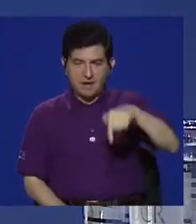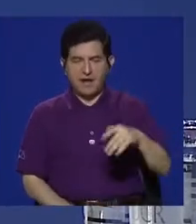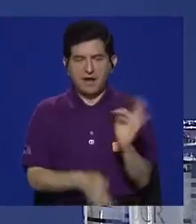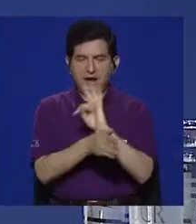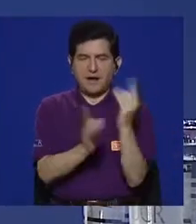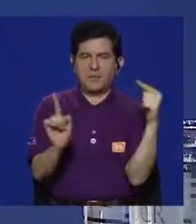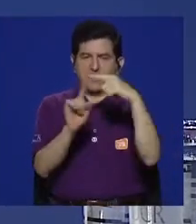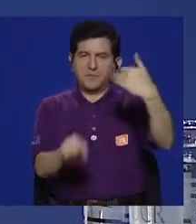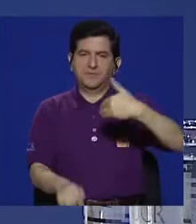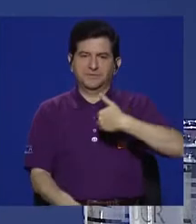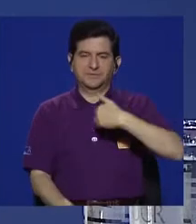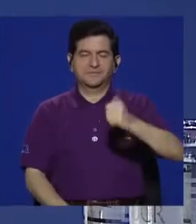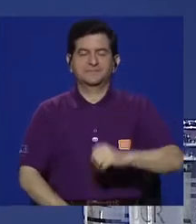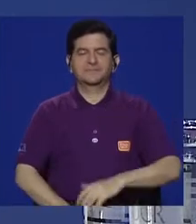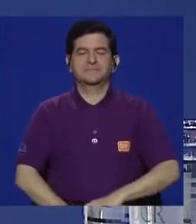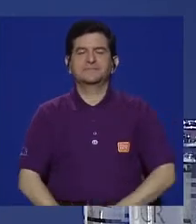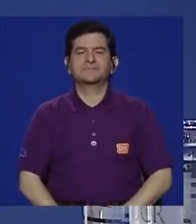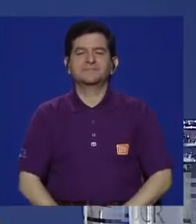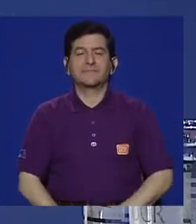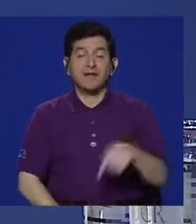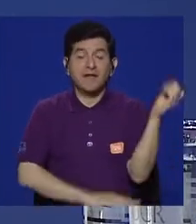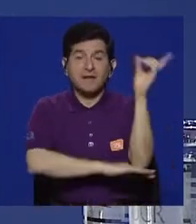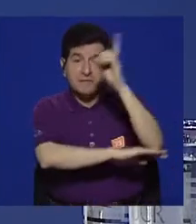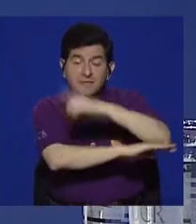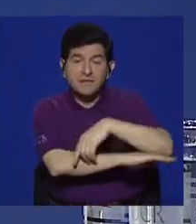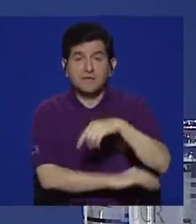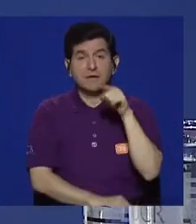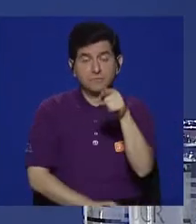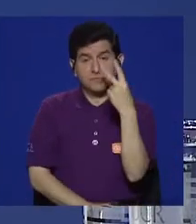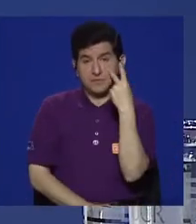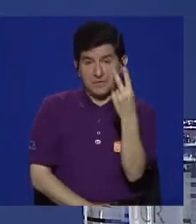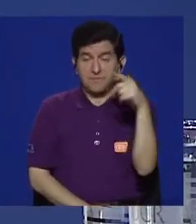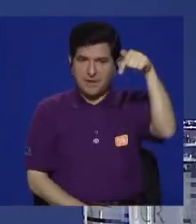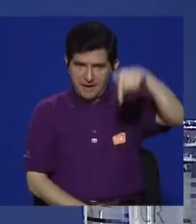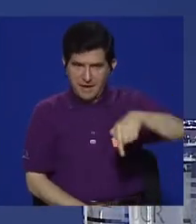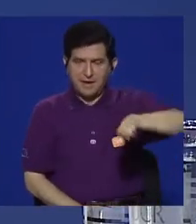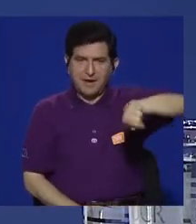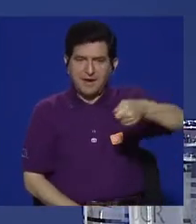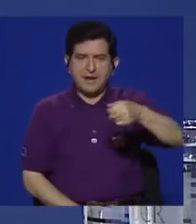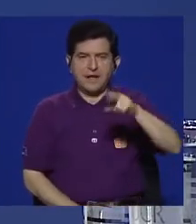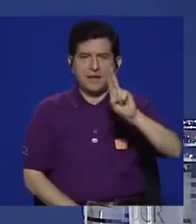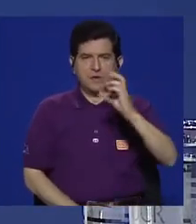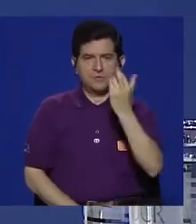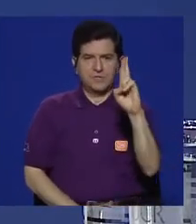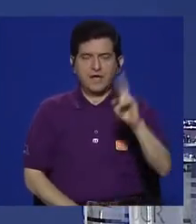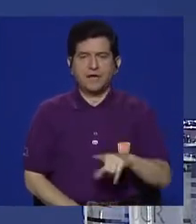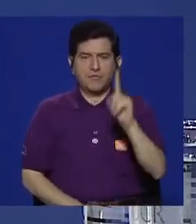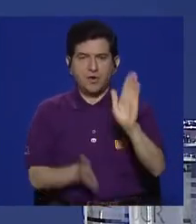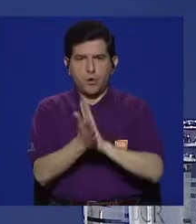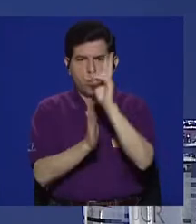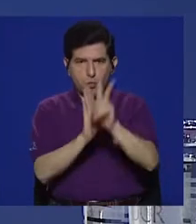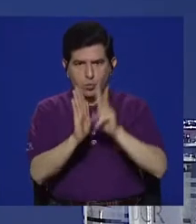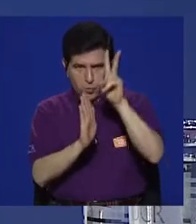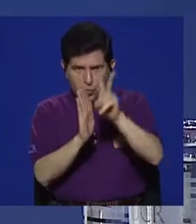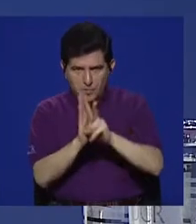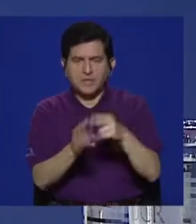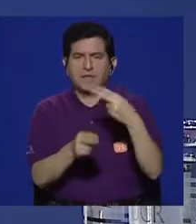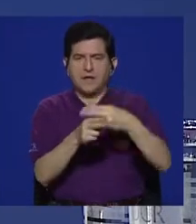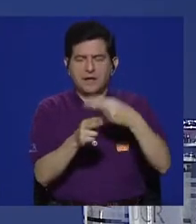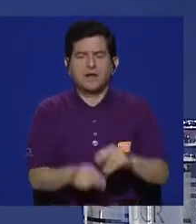hacemos televisión con sentido. El día de hoy usted podrá ver aquí en Canal UCR un documental